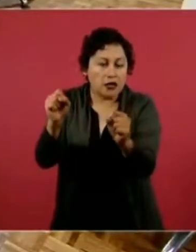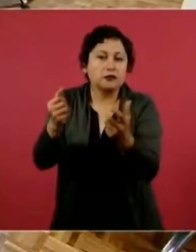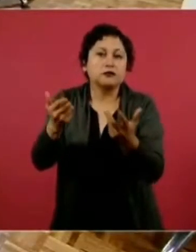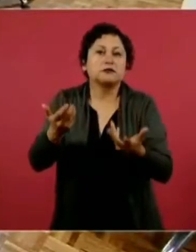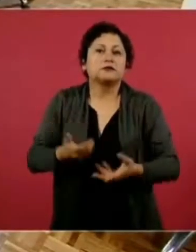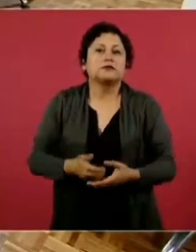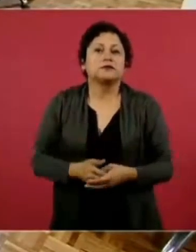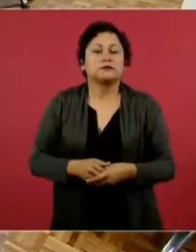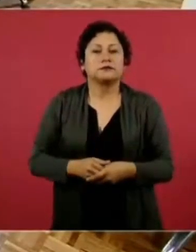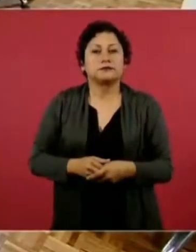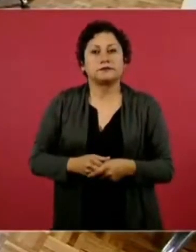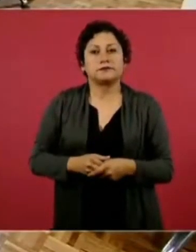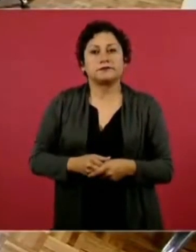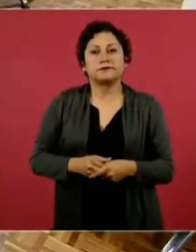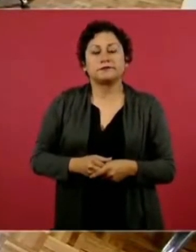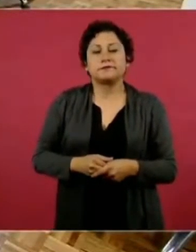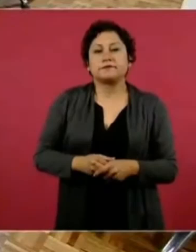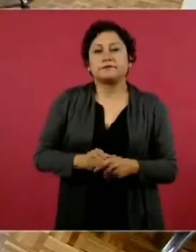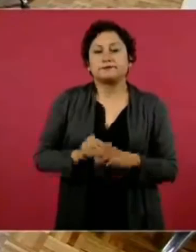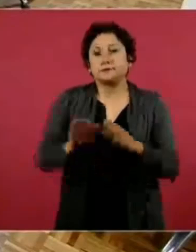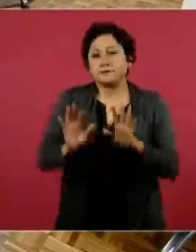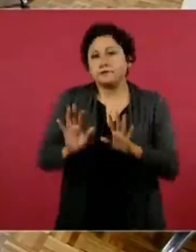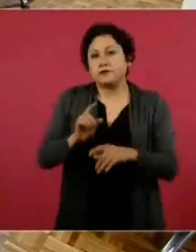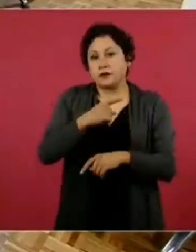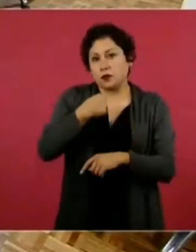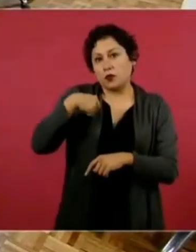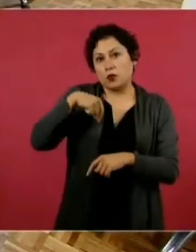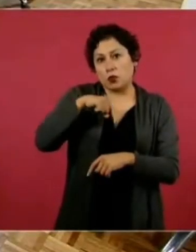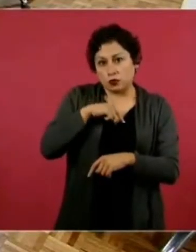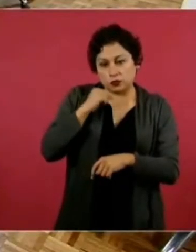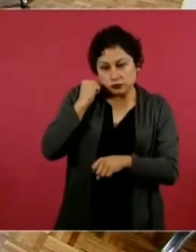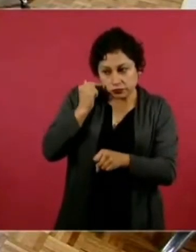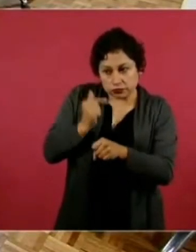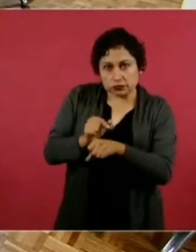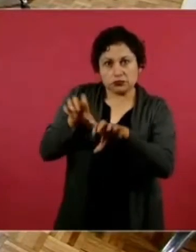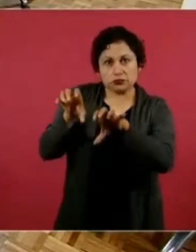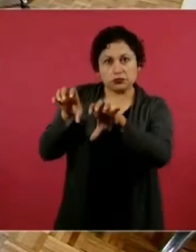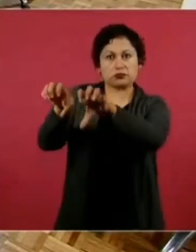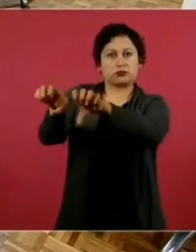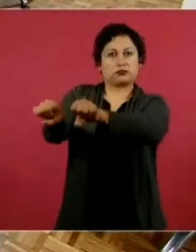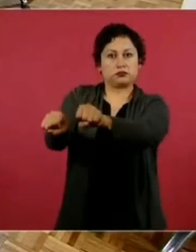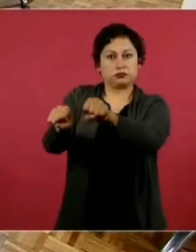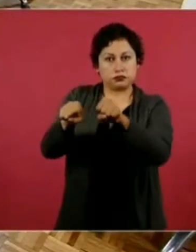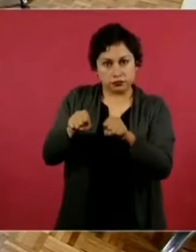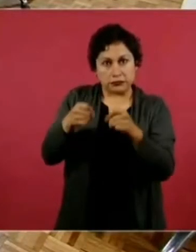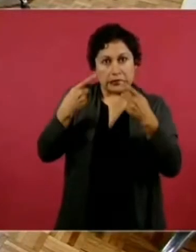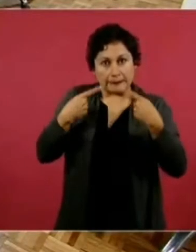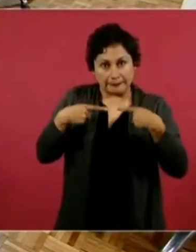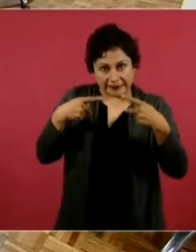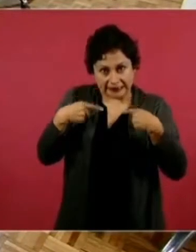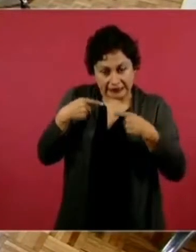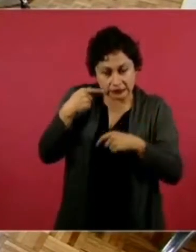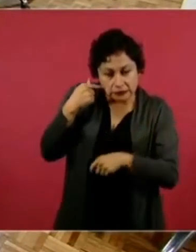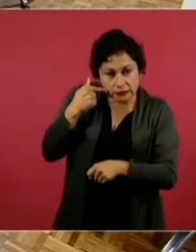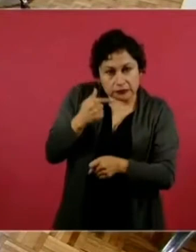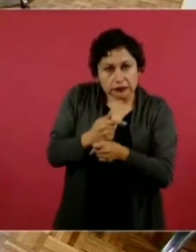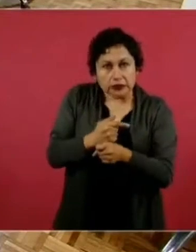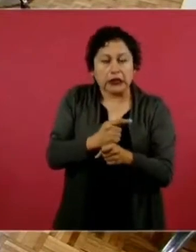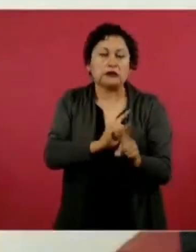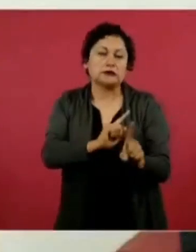Hemos encontrado dentro de los detenidos a personas de diferentes